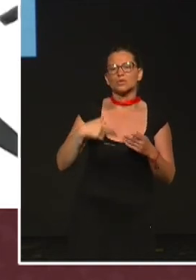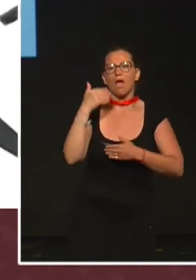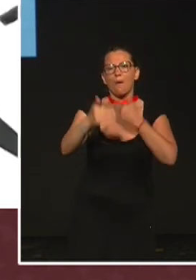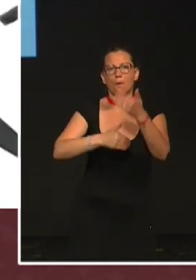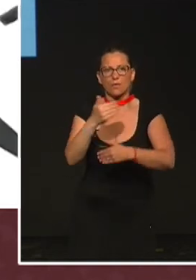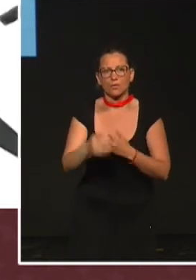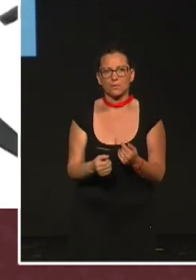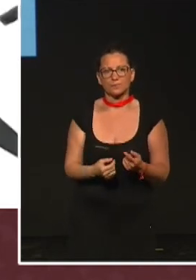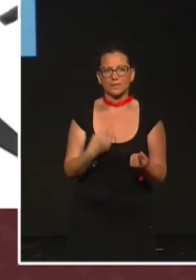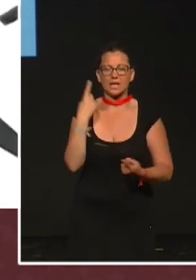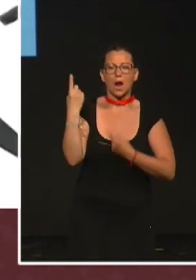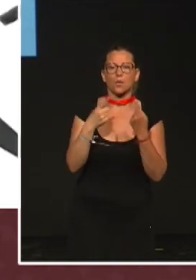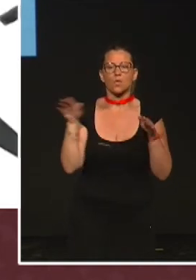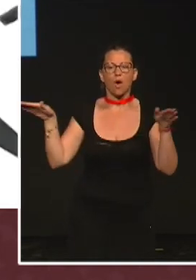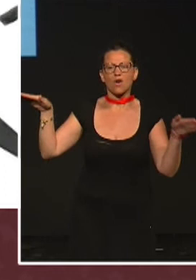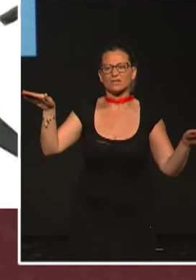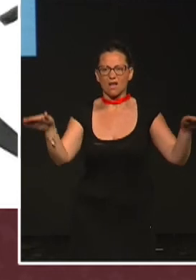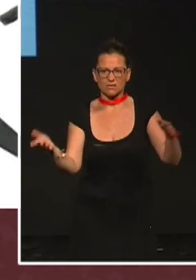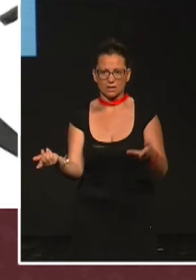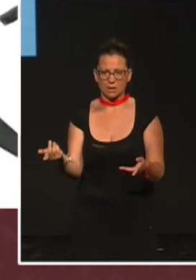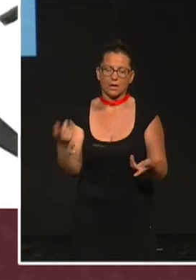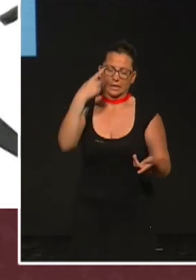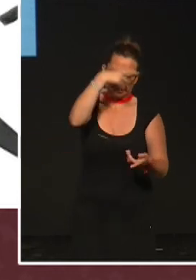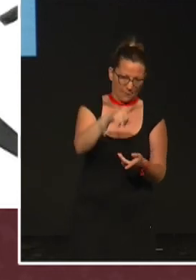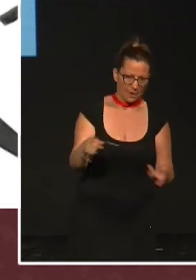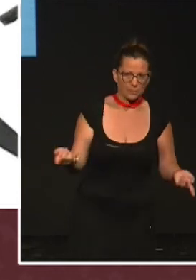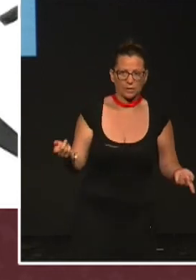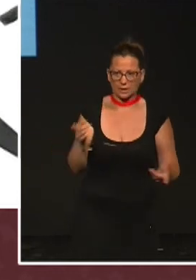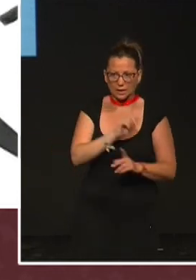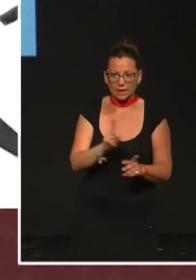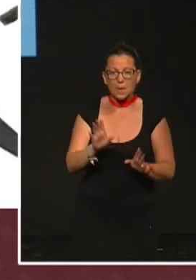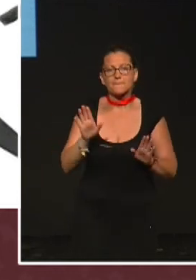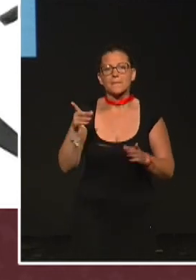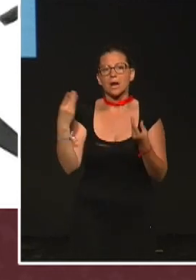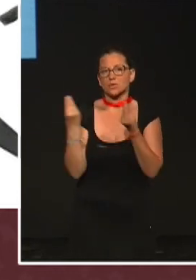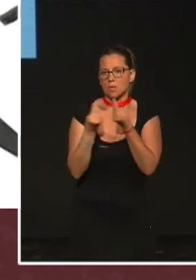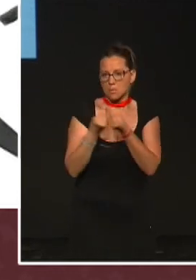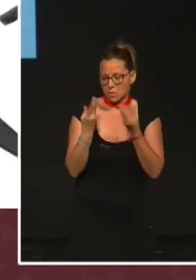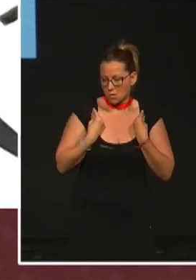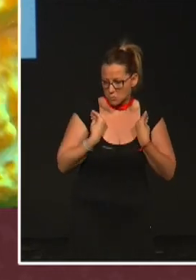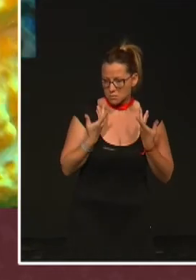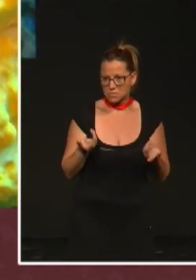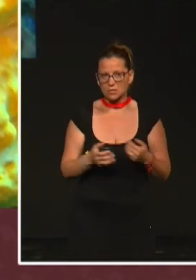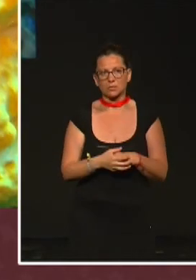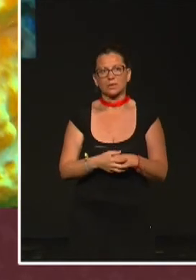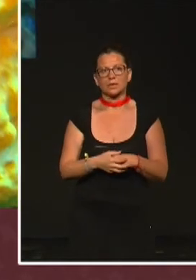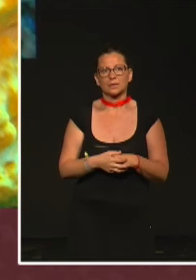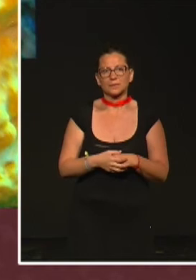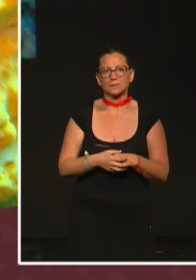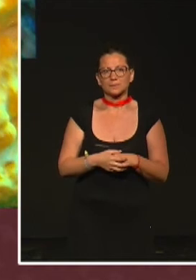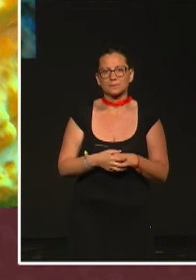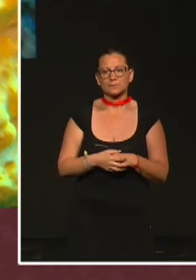También hay algunos pterosaurios. No eran dinosaurios, ya lo sabemos, pero convivieron con ellos. En este caso, ala de Darwin sería el significado de su nombre.